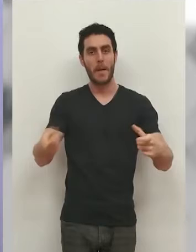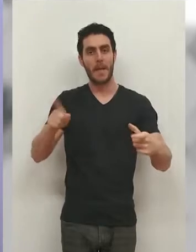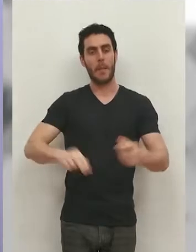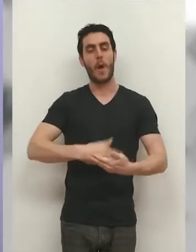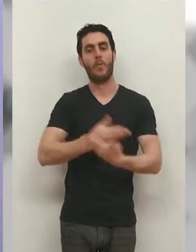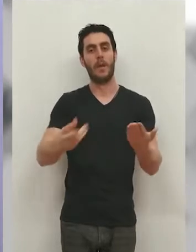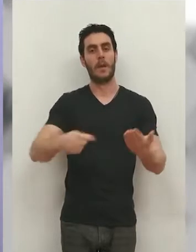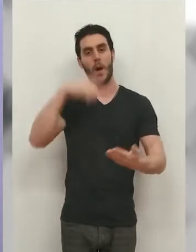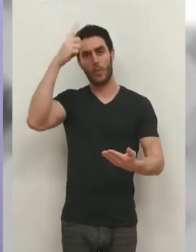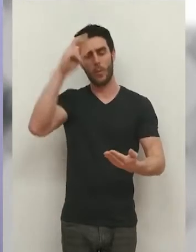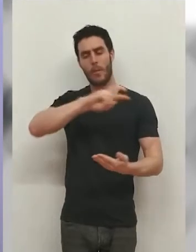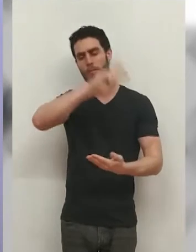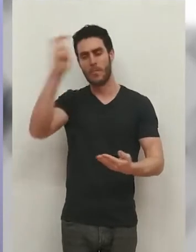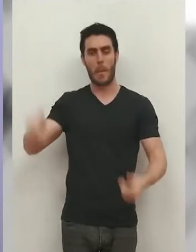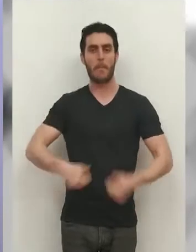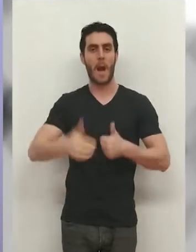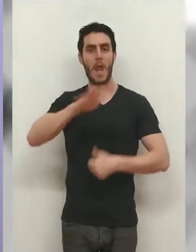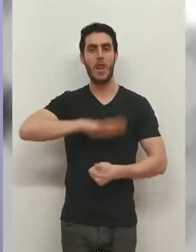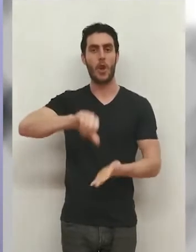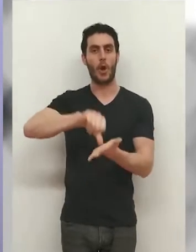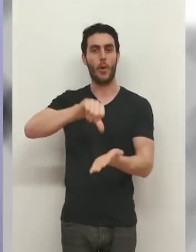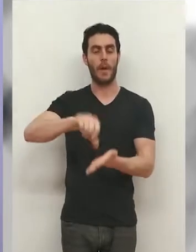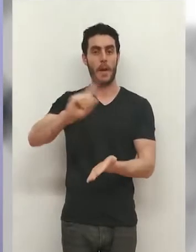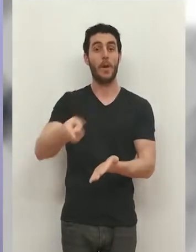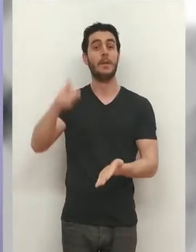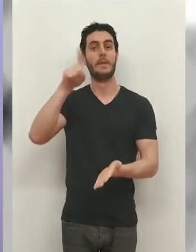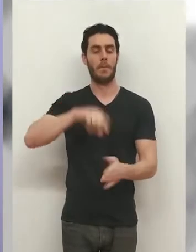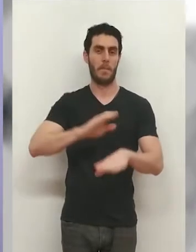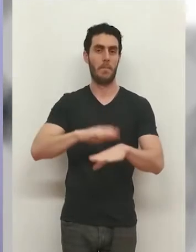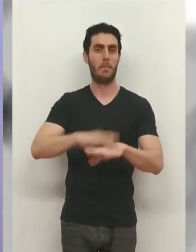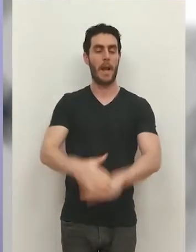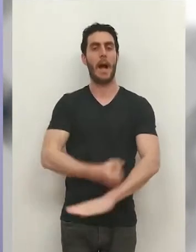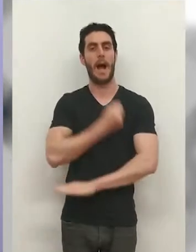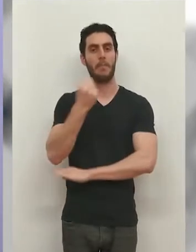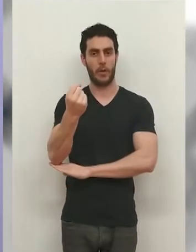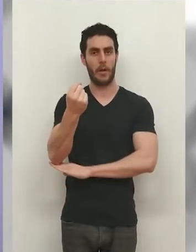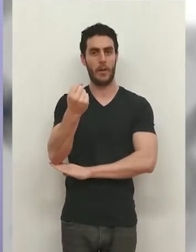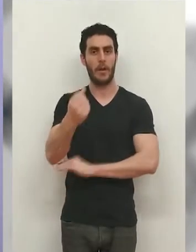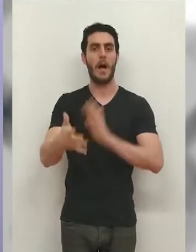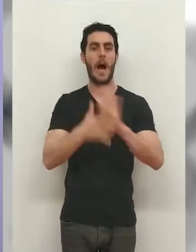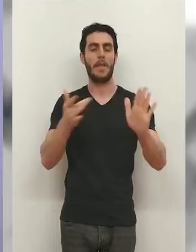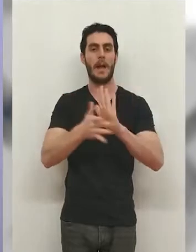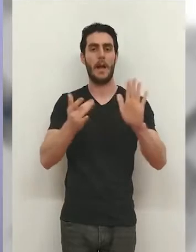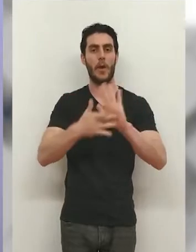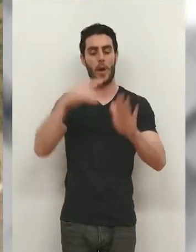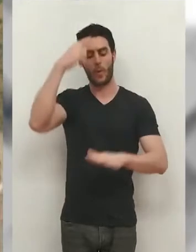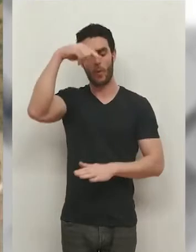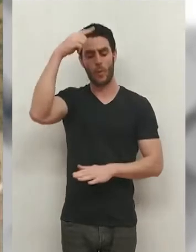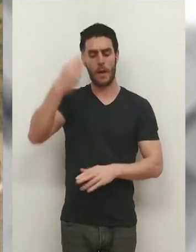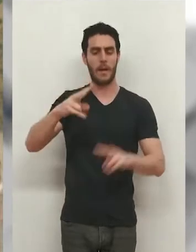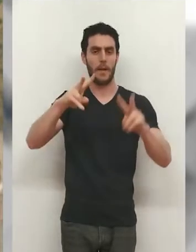la oferta cultural en áreas no urbanas y también para apoyar aceleradoras culturales.